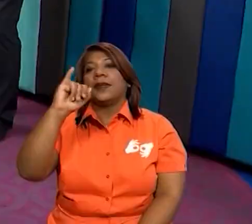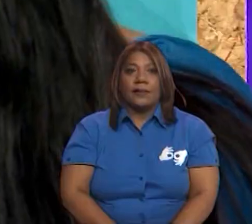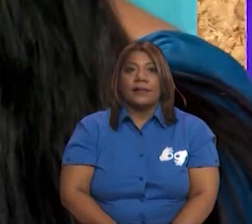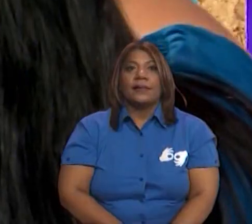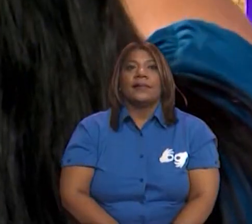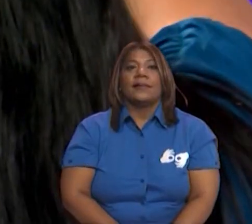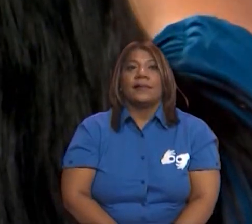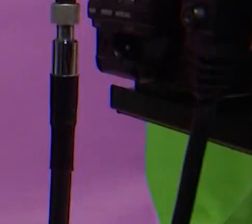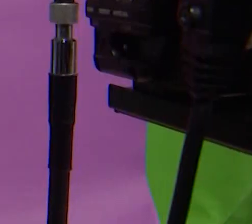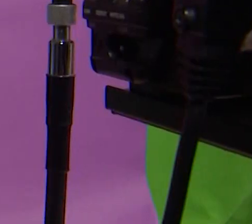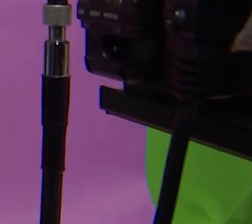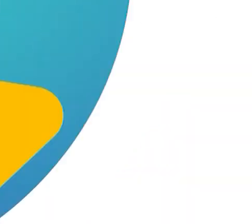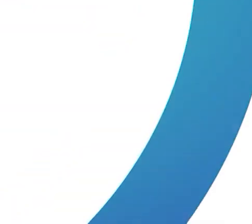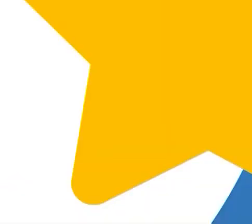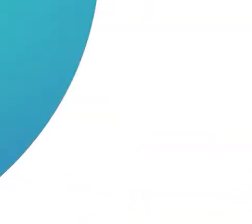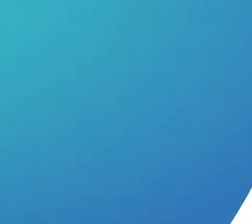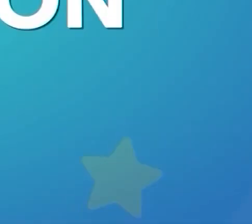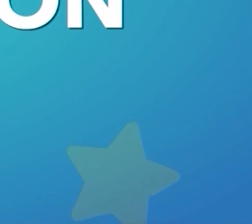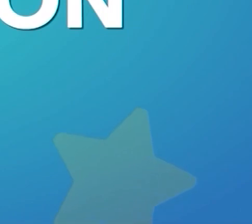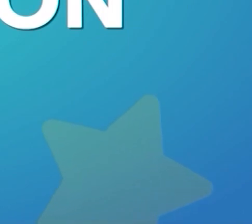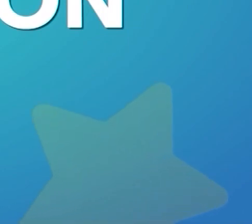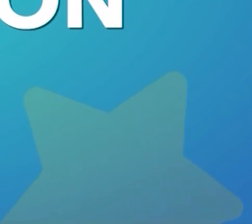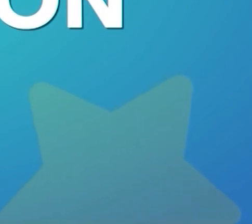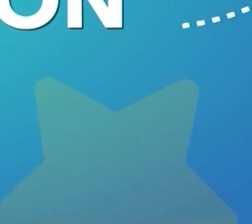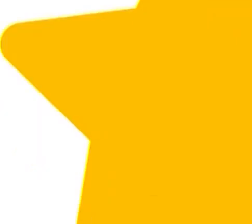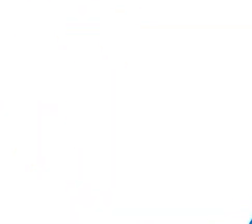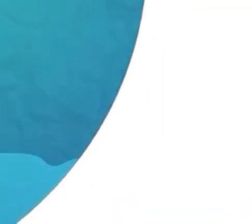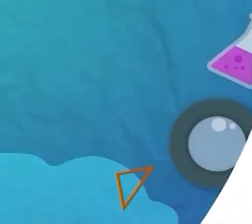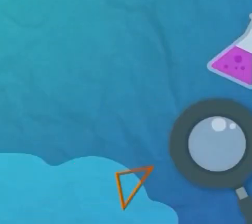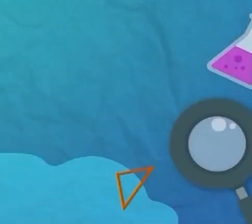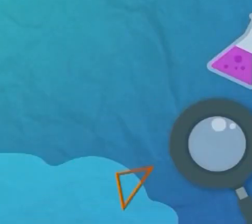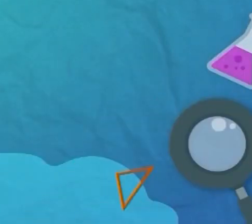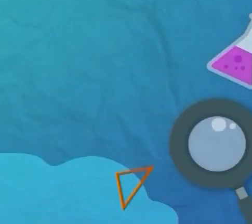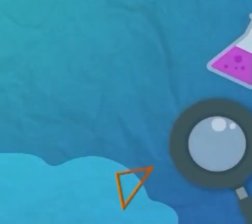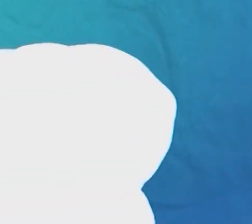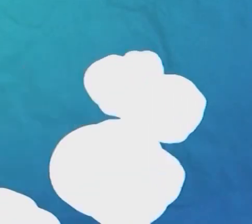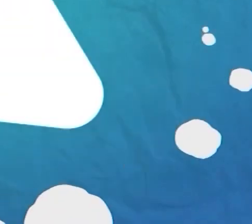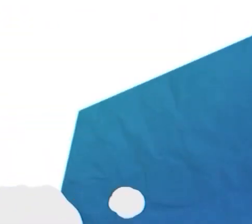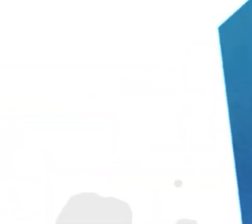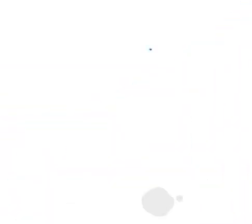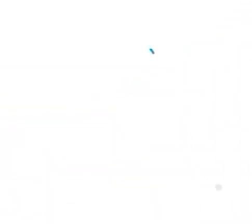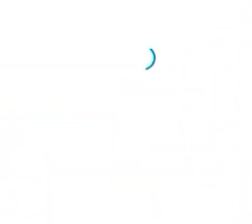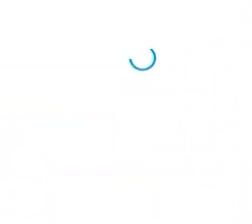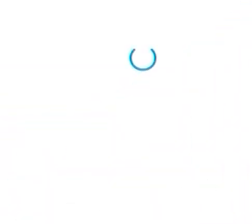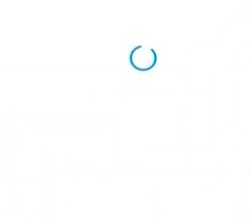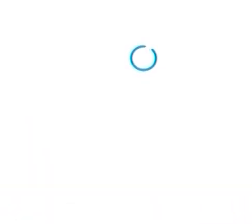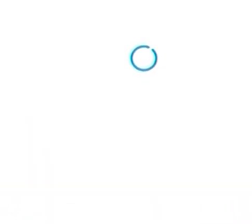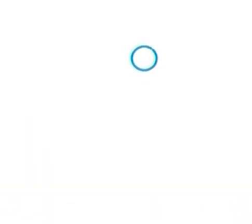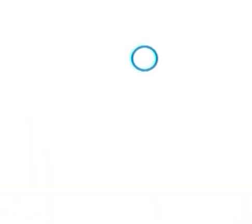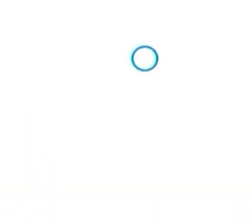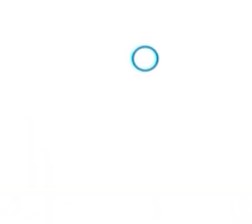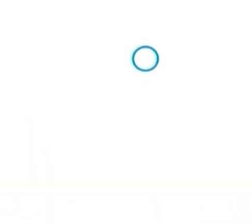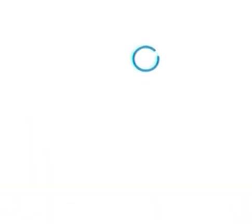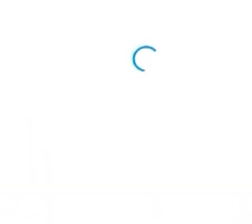Aprenda en casa a través de la televisión, porque Meduca presentó Conéctate con la estrella.